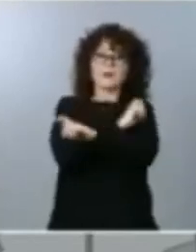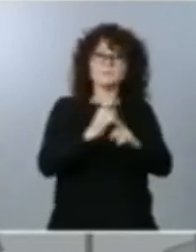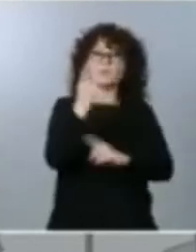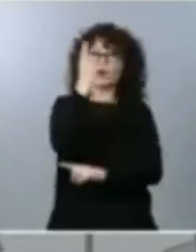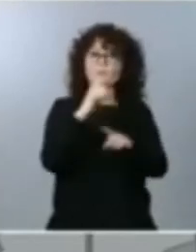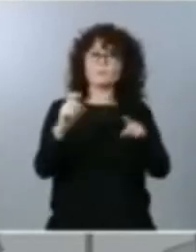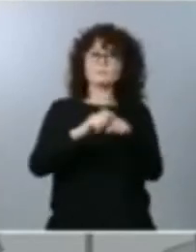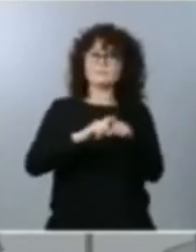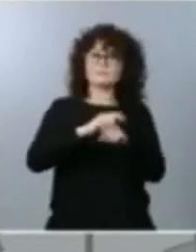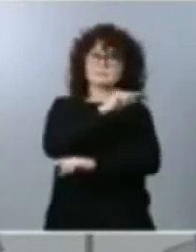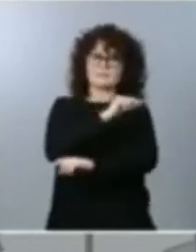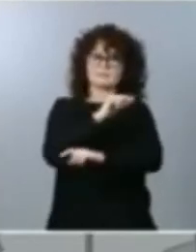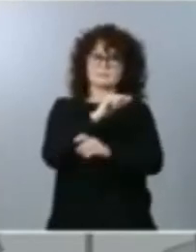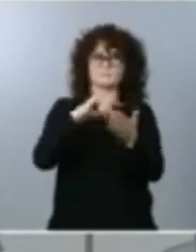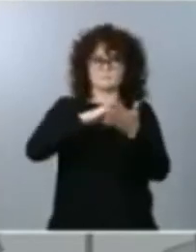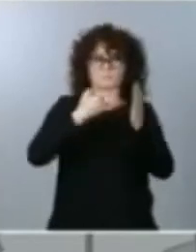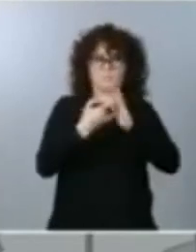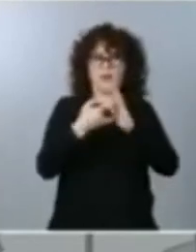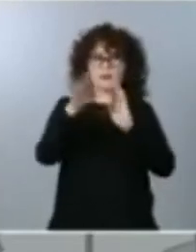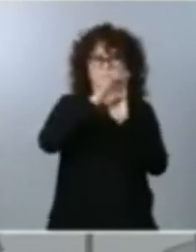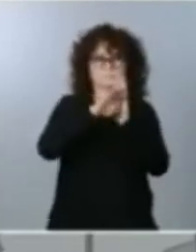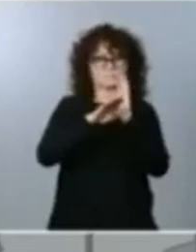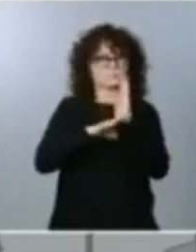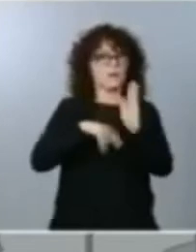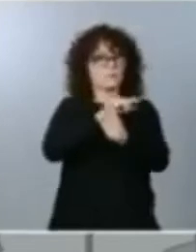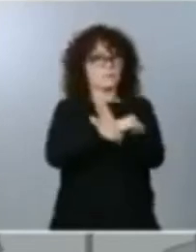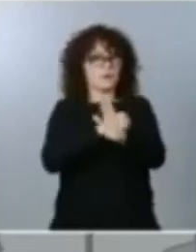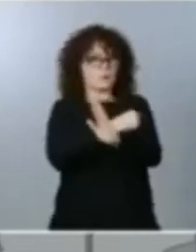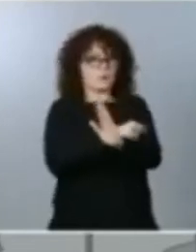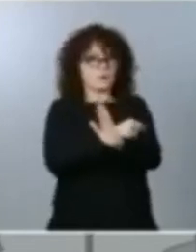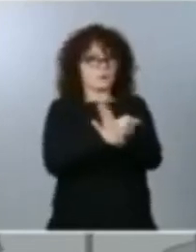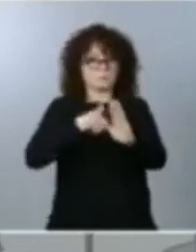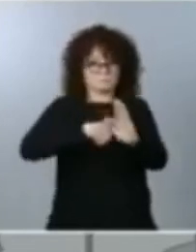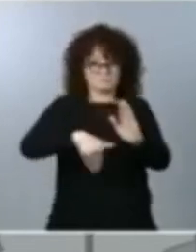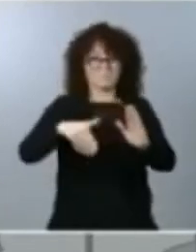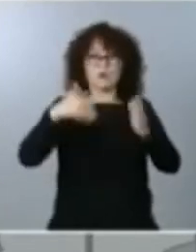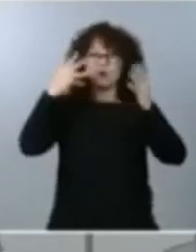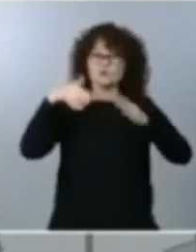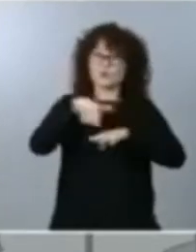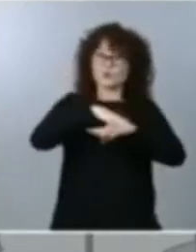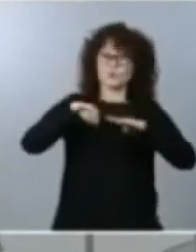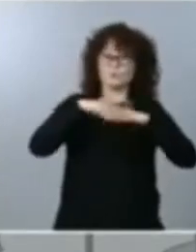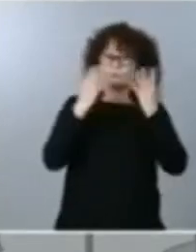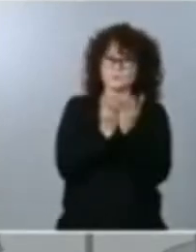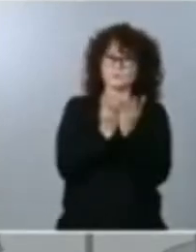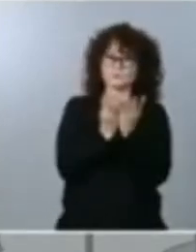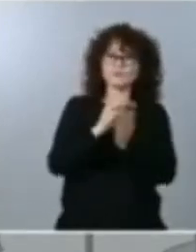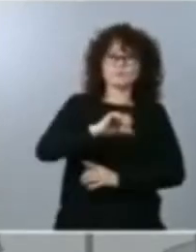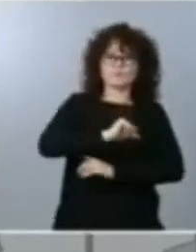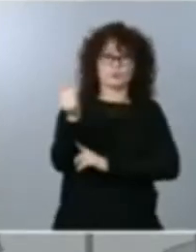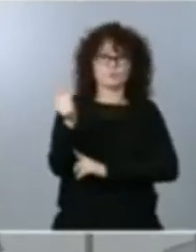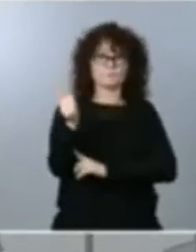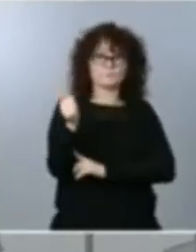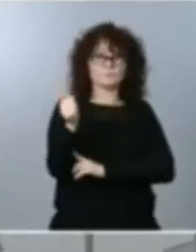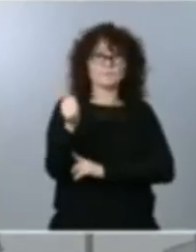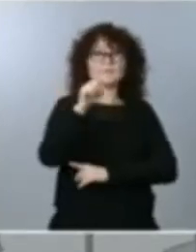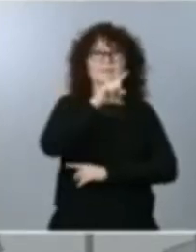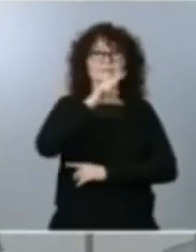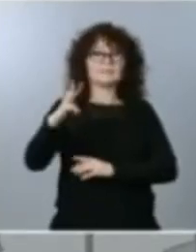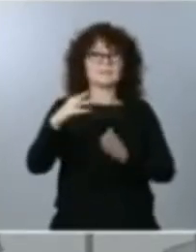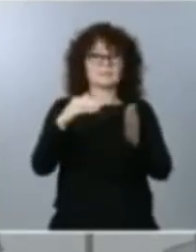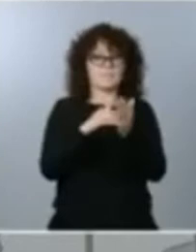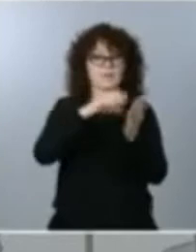vacunación que vamos a aprobar el próximo martes en el Consejo de Ministros. En primer lugar se va a contar con 13.000 puntos de vacunación.